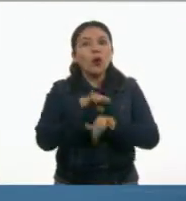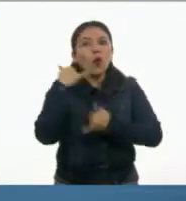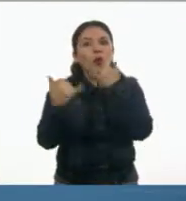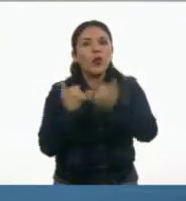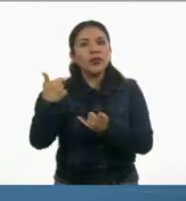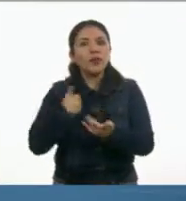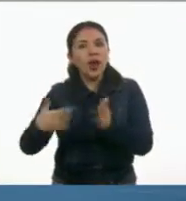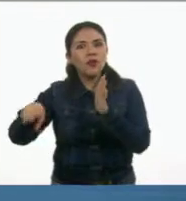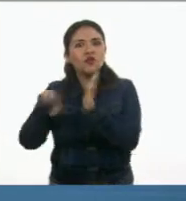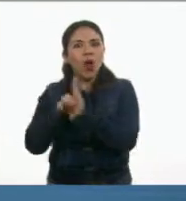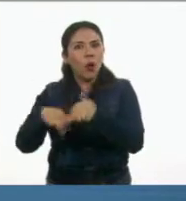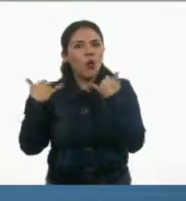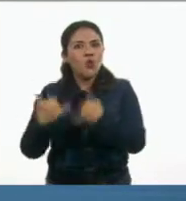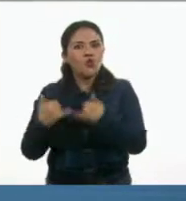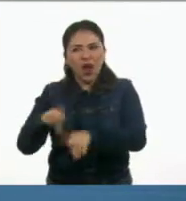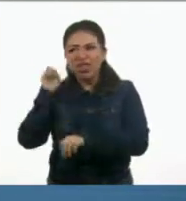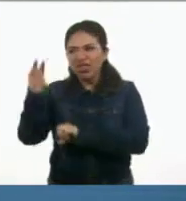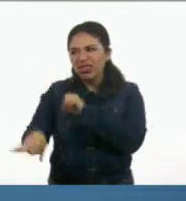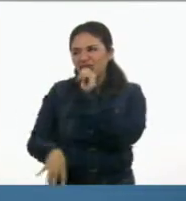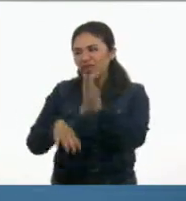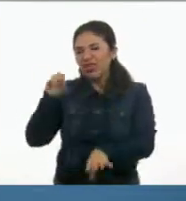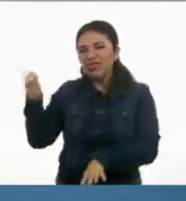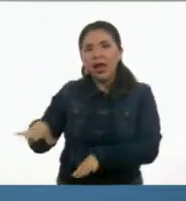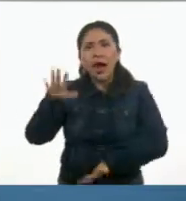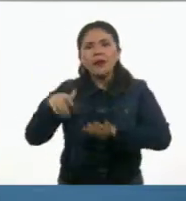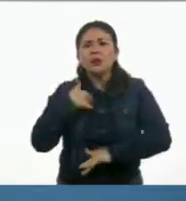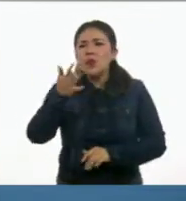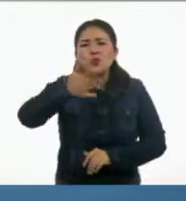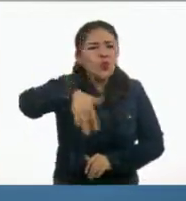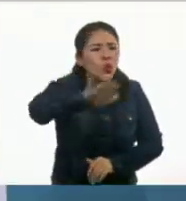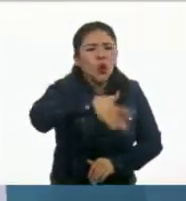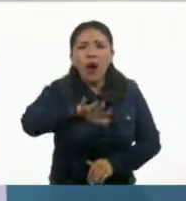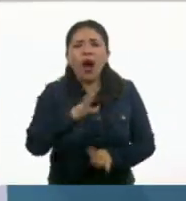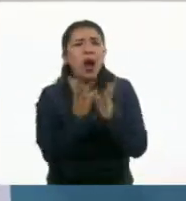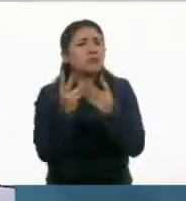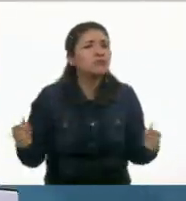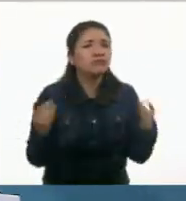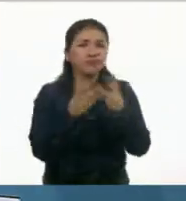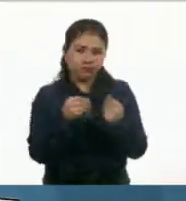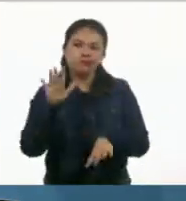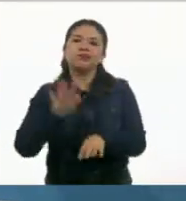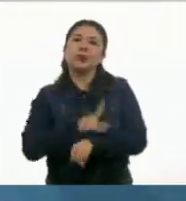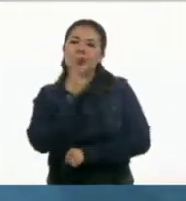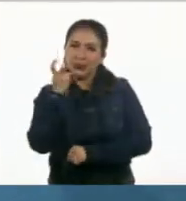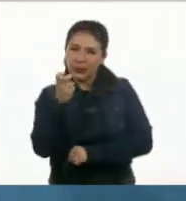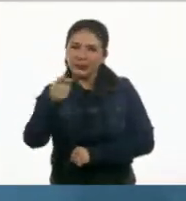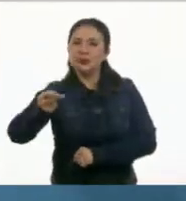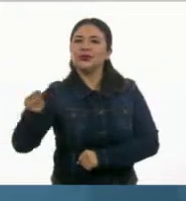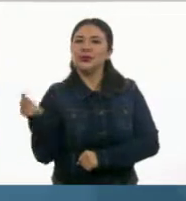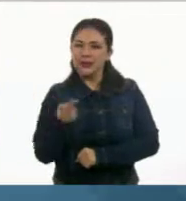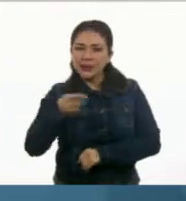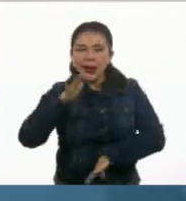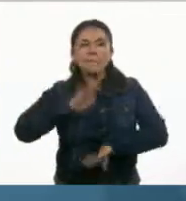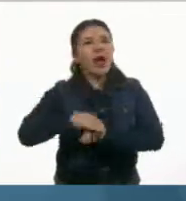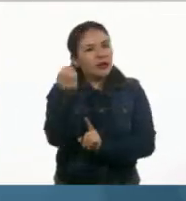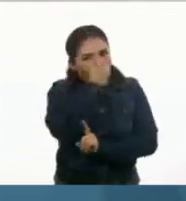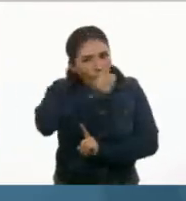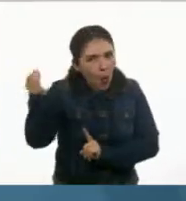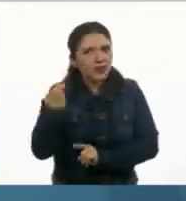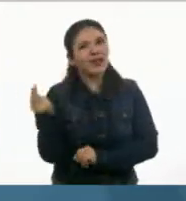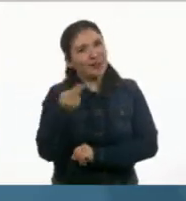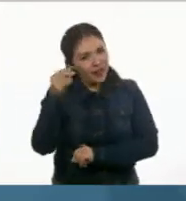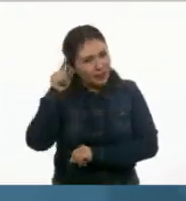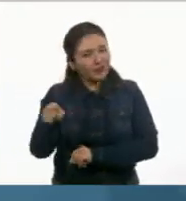cuarto, que luego por eso nunca encuentro el que quiero. Ay, Ton, sí que necesitarás ser muchísimo más